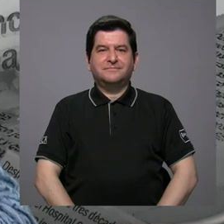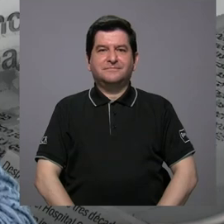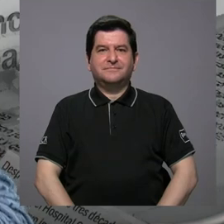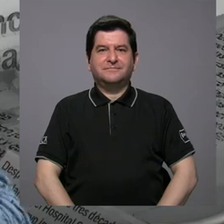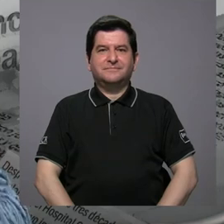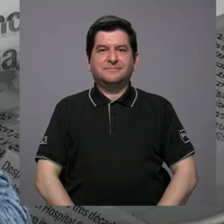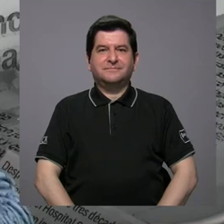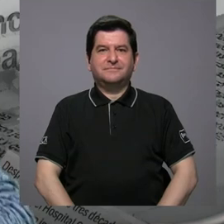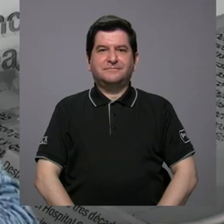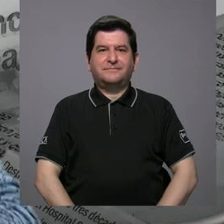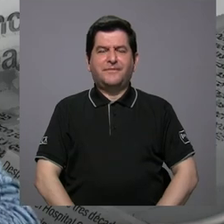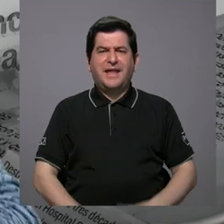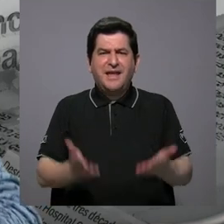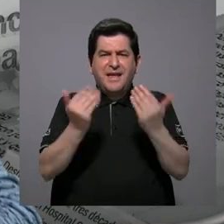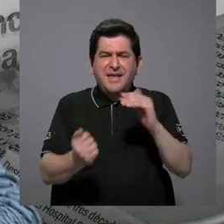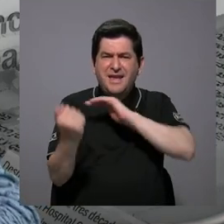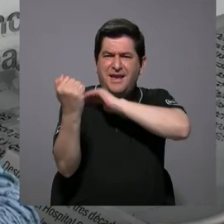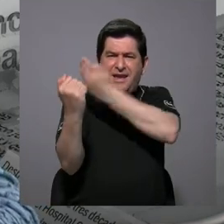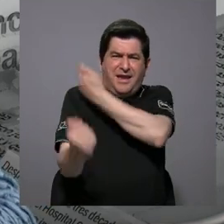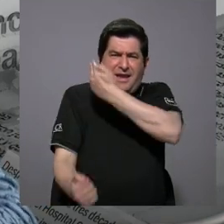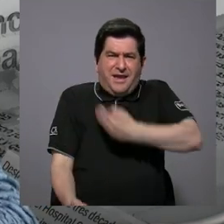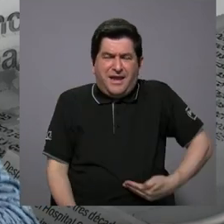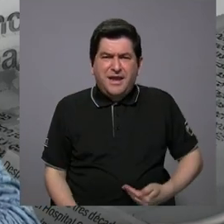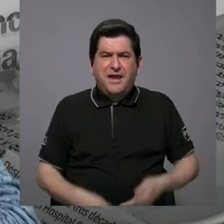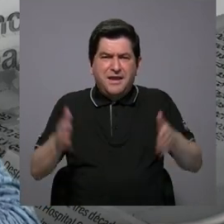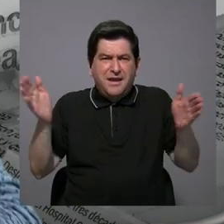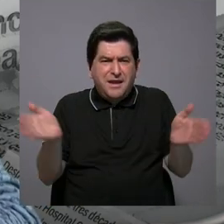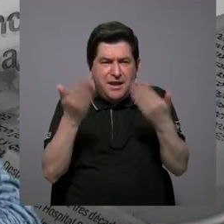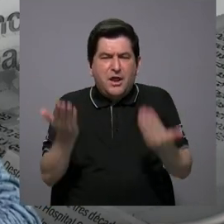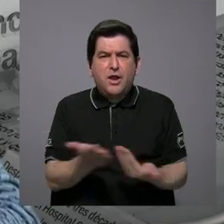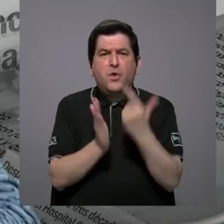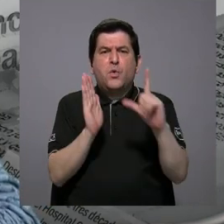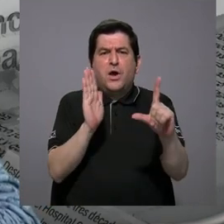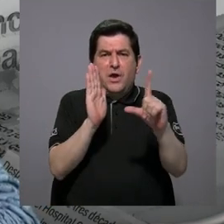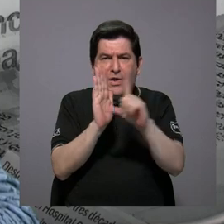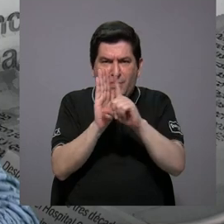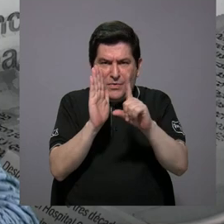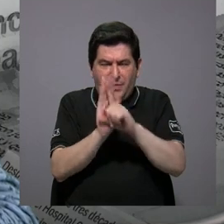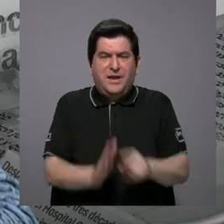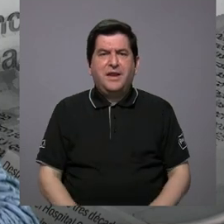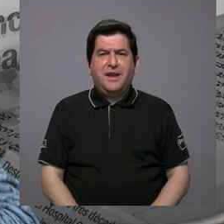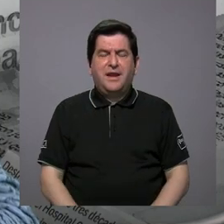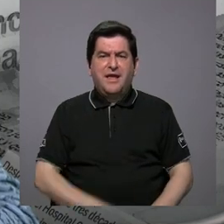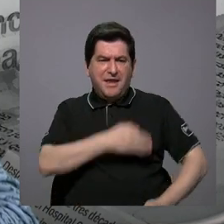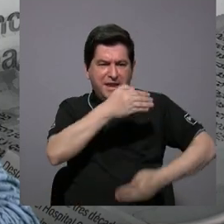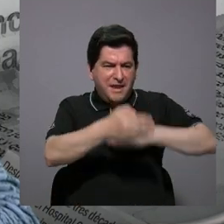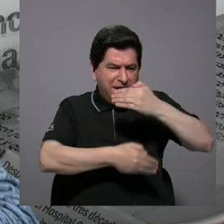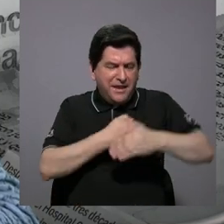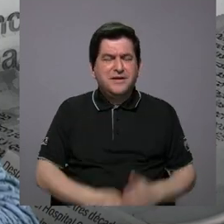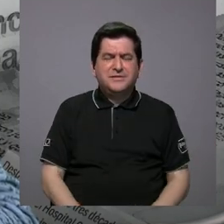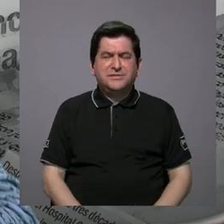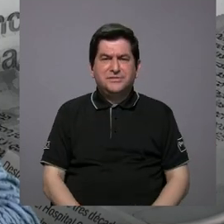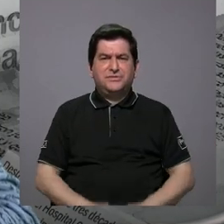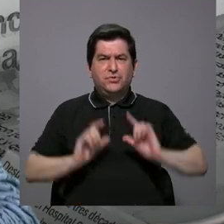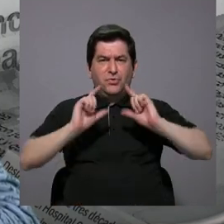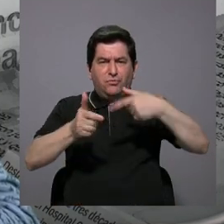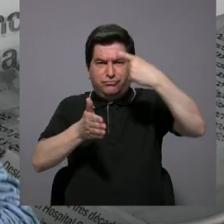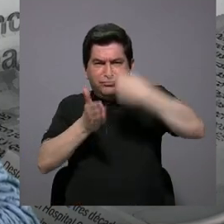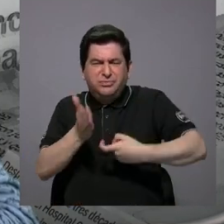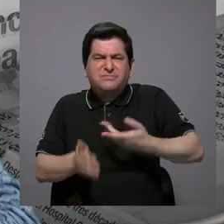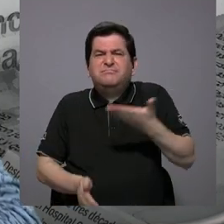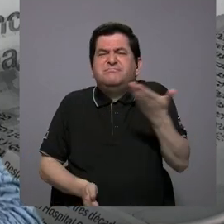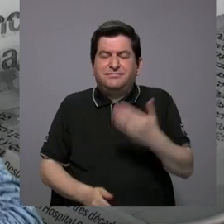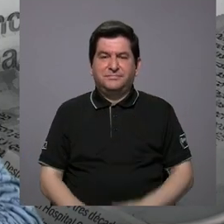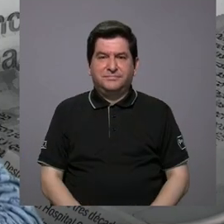¿Qué busca el Poder Ejecutivo al impulsar una nueva ley para la gestión de los residuos sólidos?